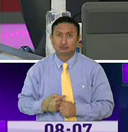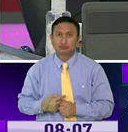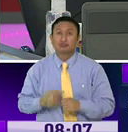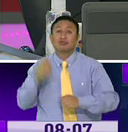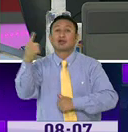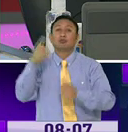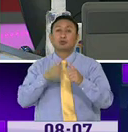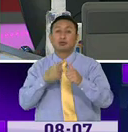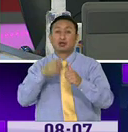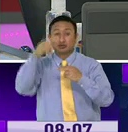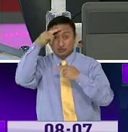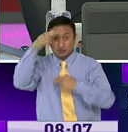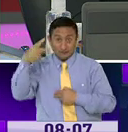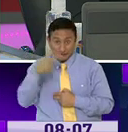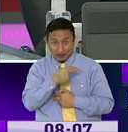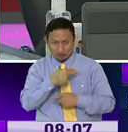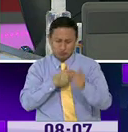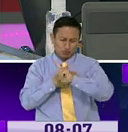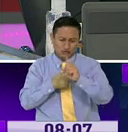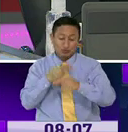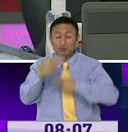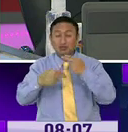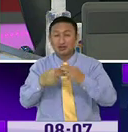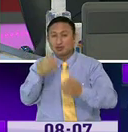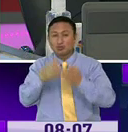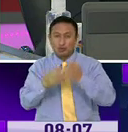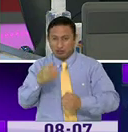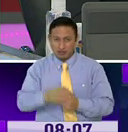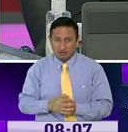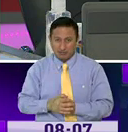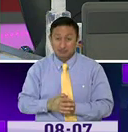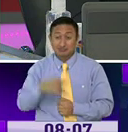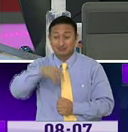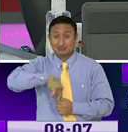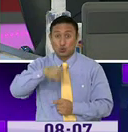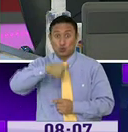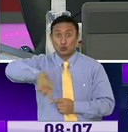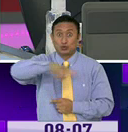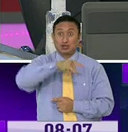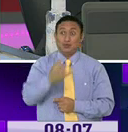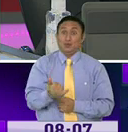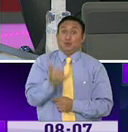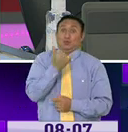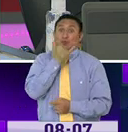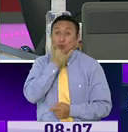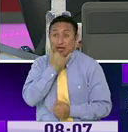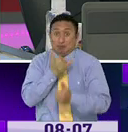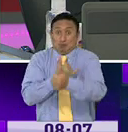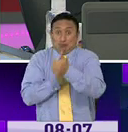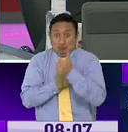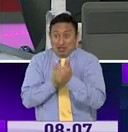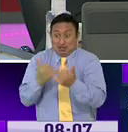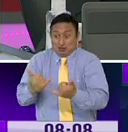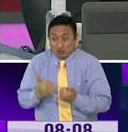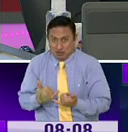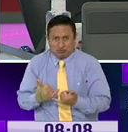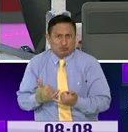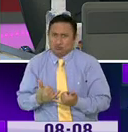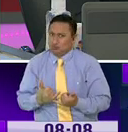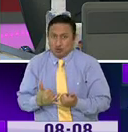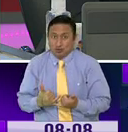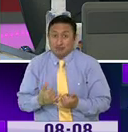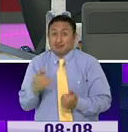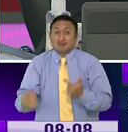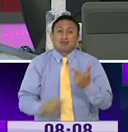Primero, leer estas noticias falsas, o pueden causar caos, pueden hacerles cometer alguna acción que no sea la más adecuada para su salud. Y